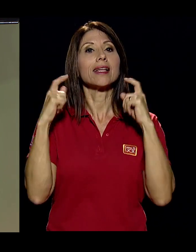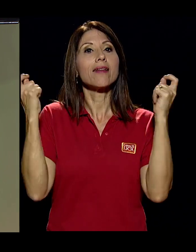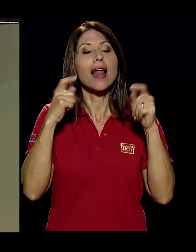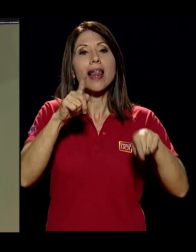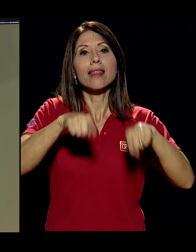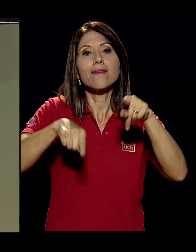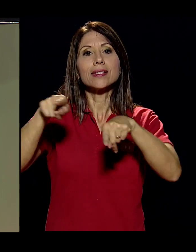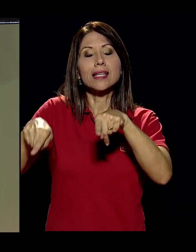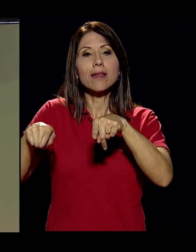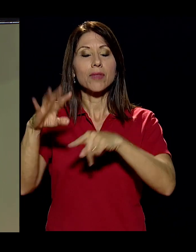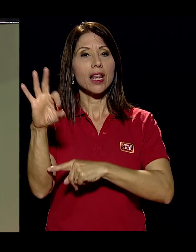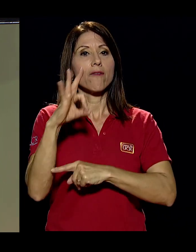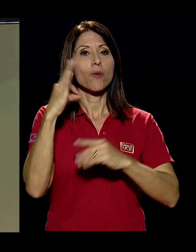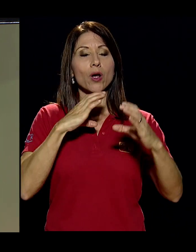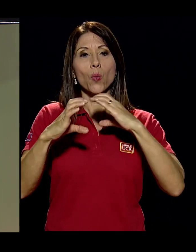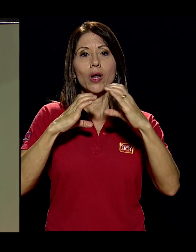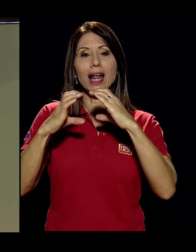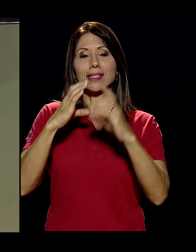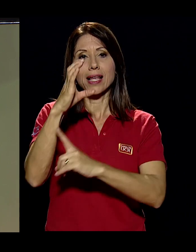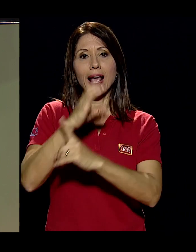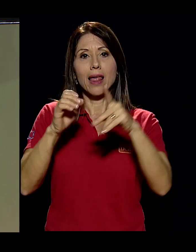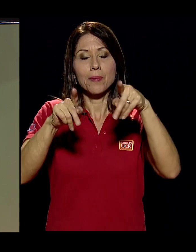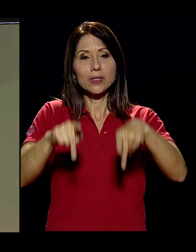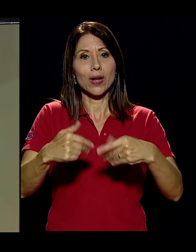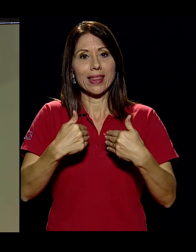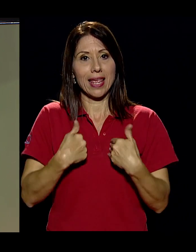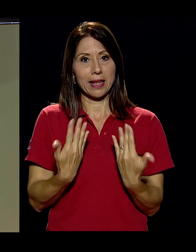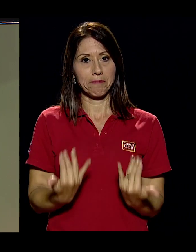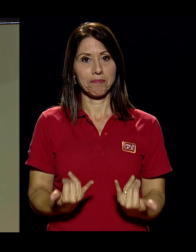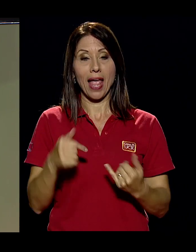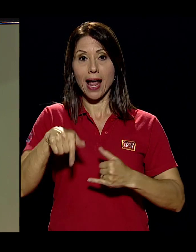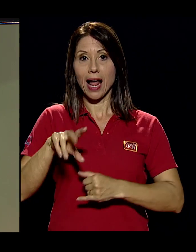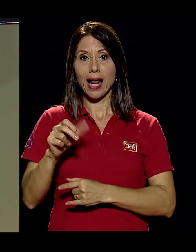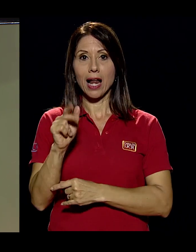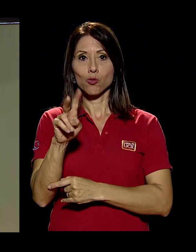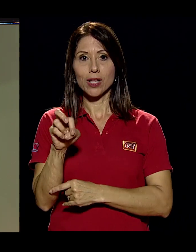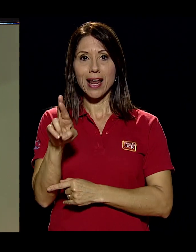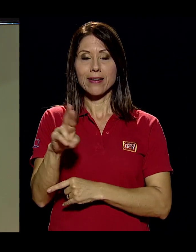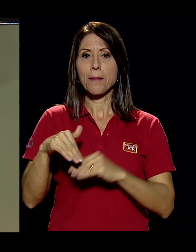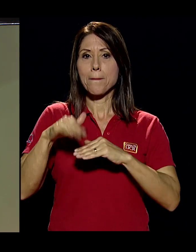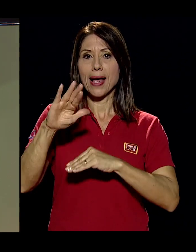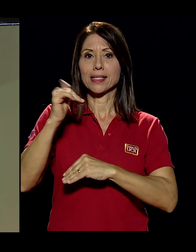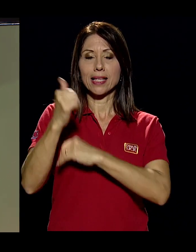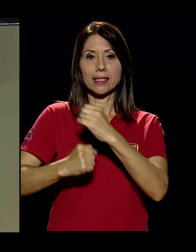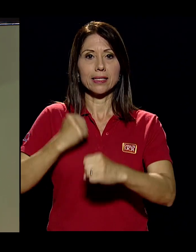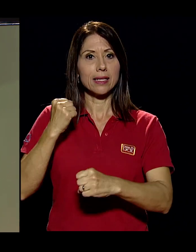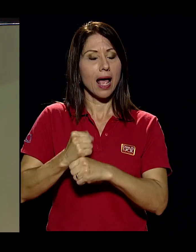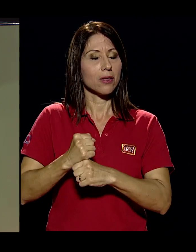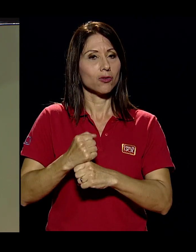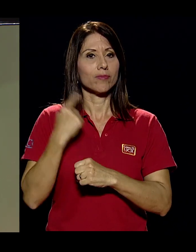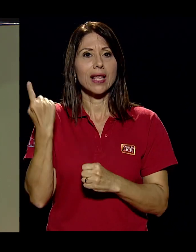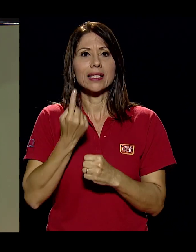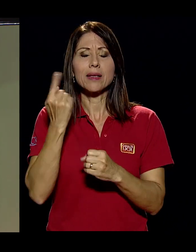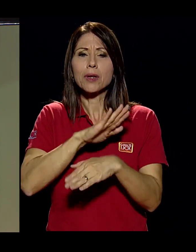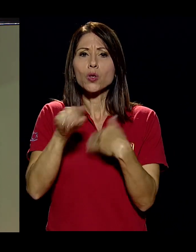y a celebrar la diversidad y la forma de comunicarse que cada persona tiene. Aquí en Canal UCR ya tenemos más de una década de presentar todas